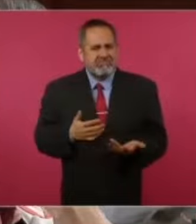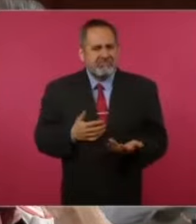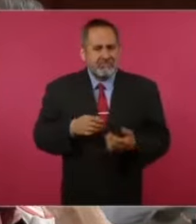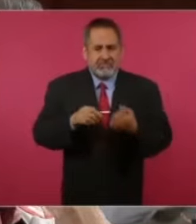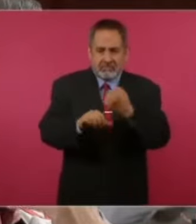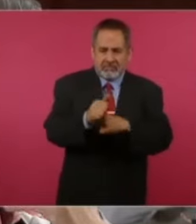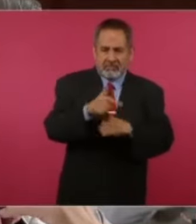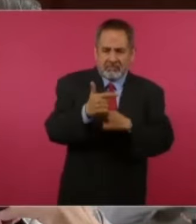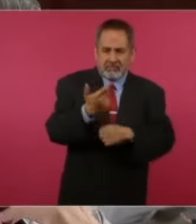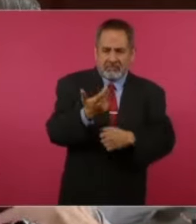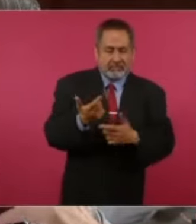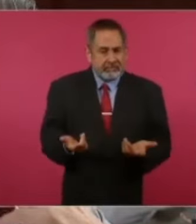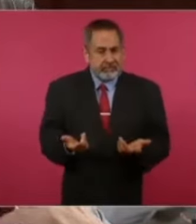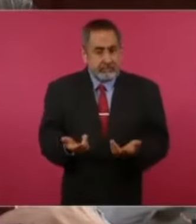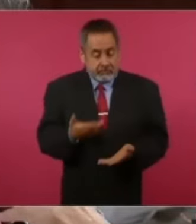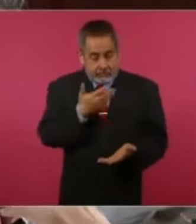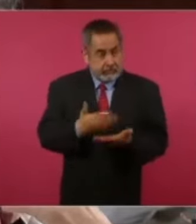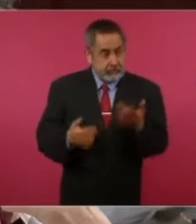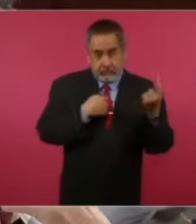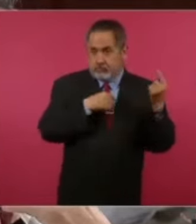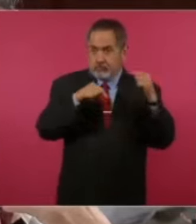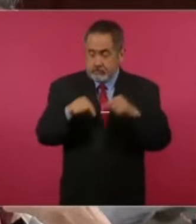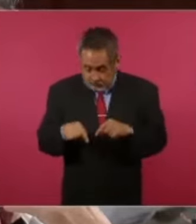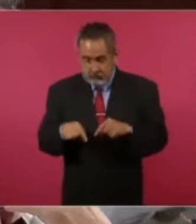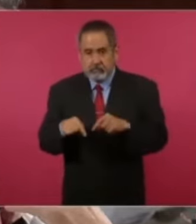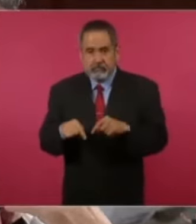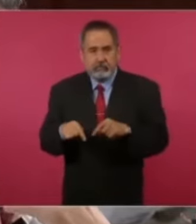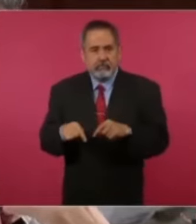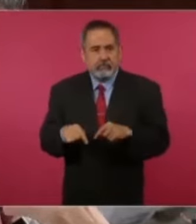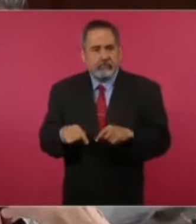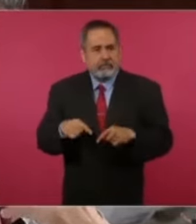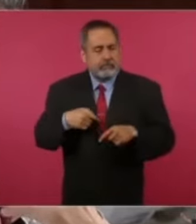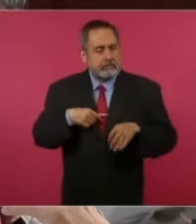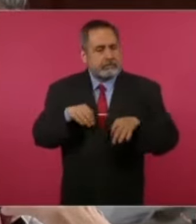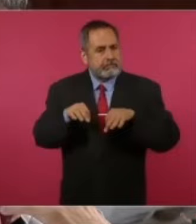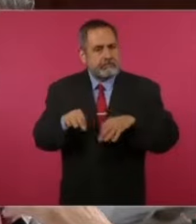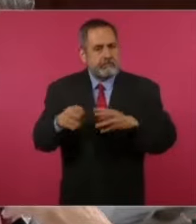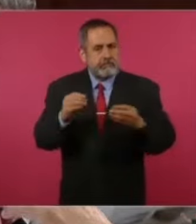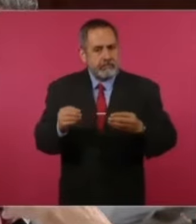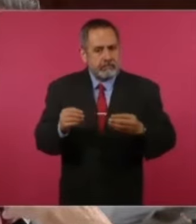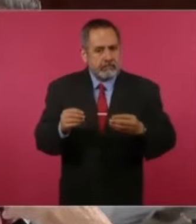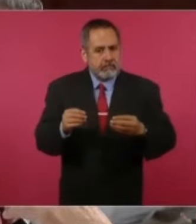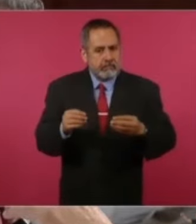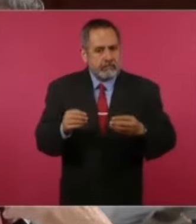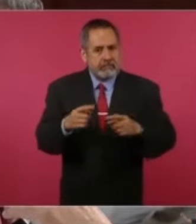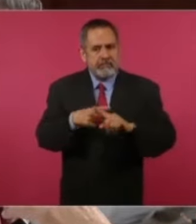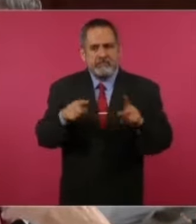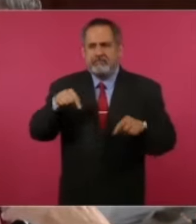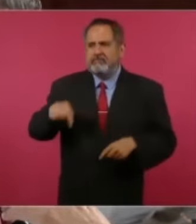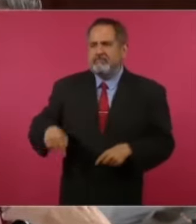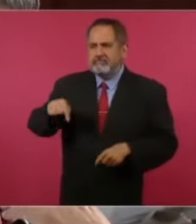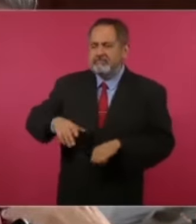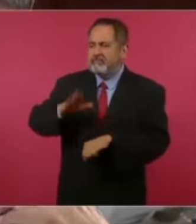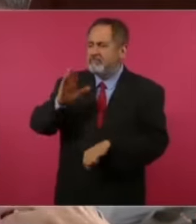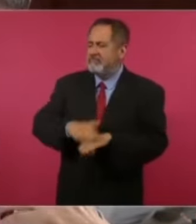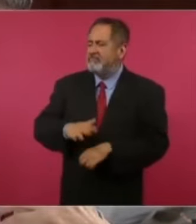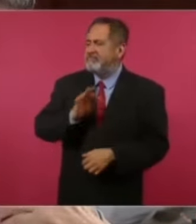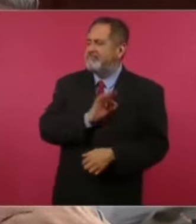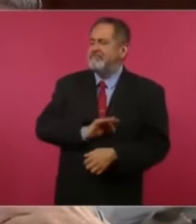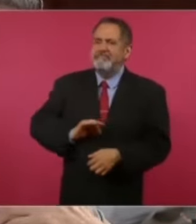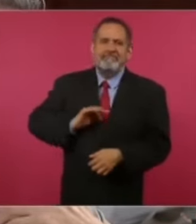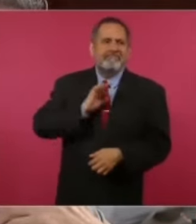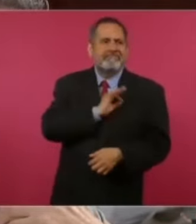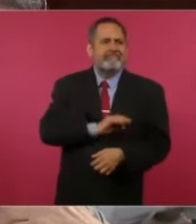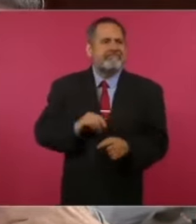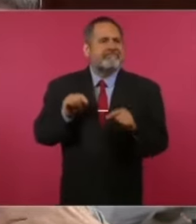decir que todo lo que las personas dicen de bueno en comparación con México es porque están a favor del presidente, también tendríamos que decir que todas las personas que dicen que